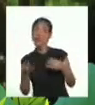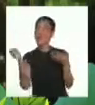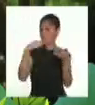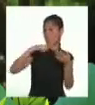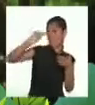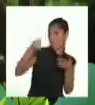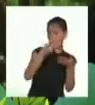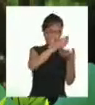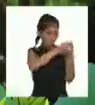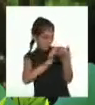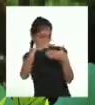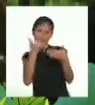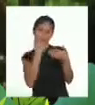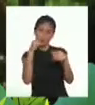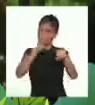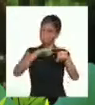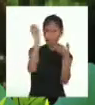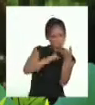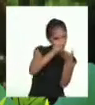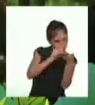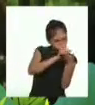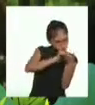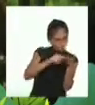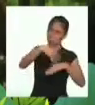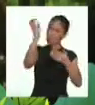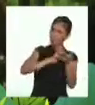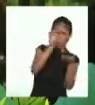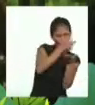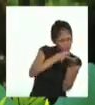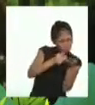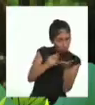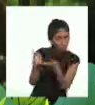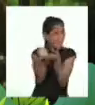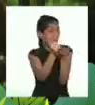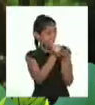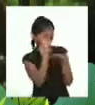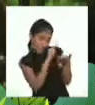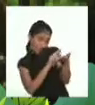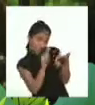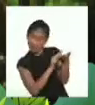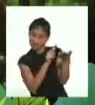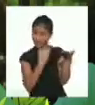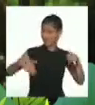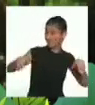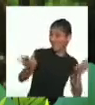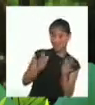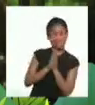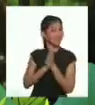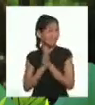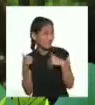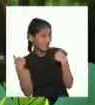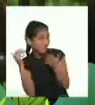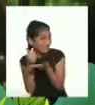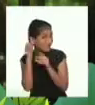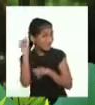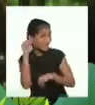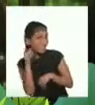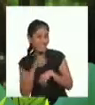para hacer mi primer borrador. ¿Me ayudarías revisándolo después? ¿Héctor?